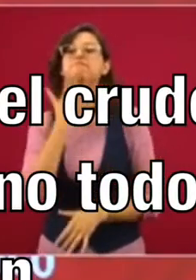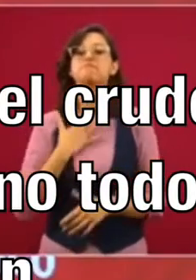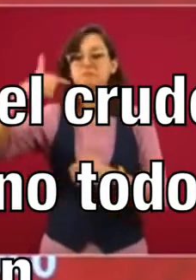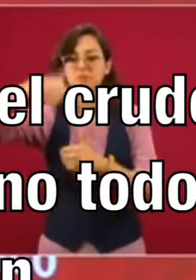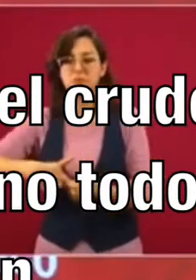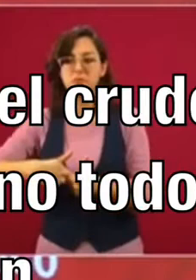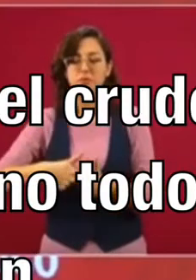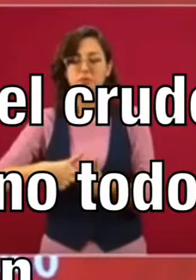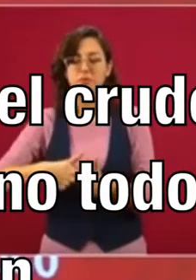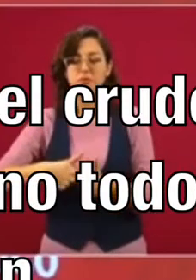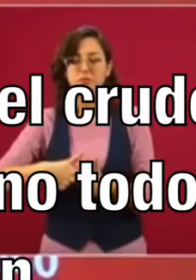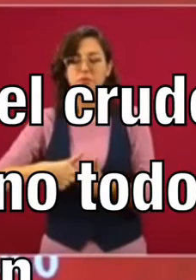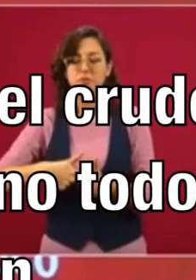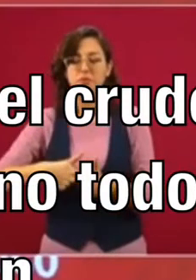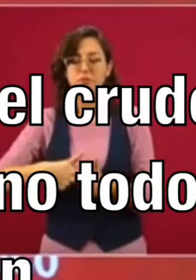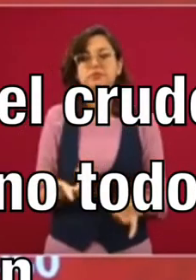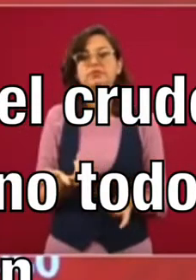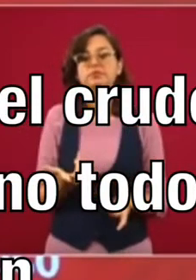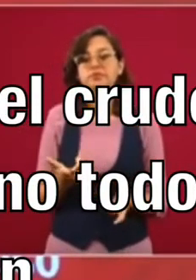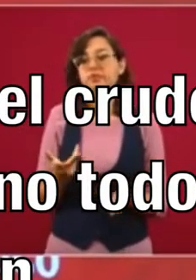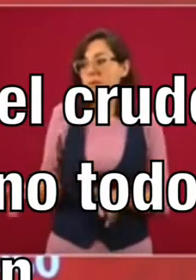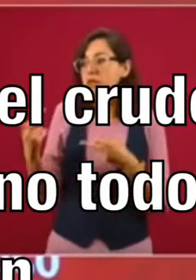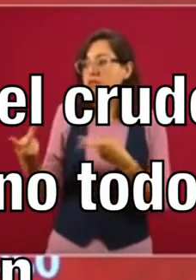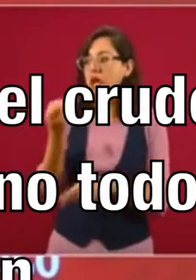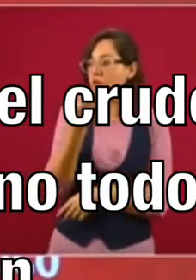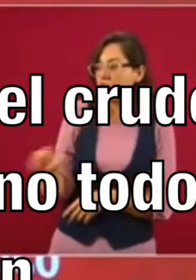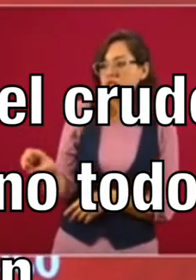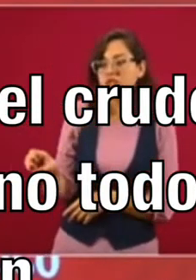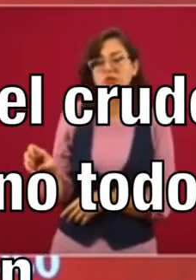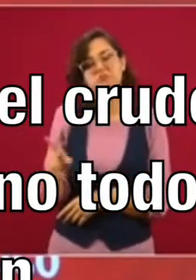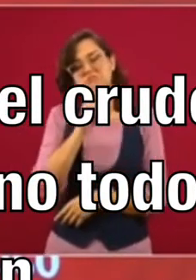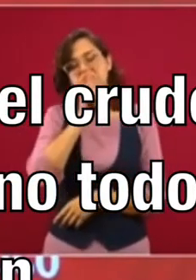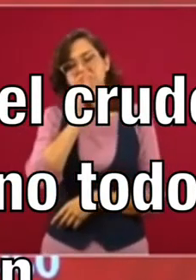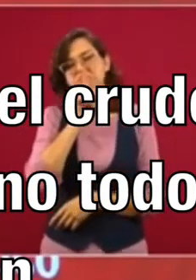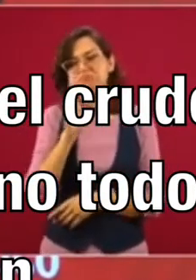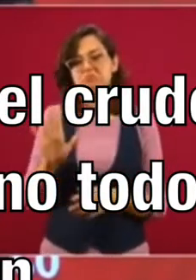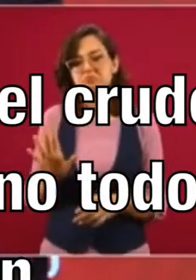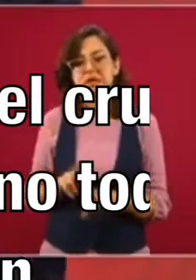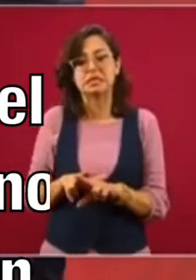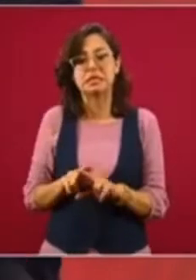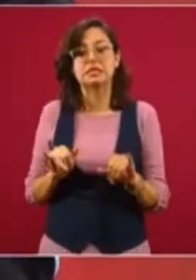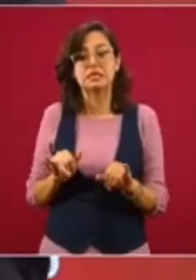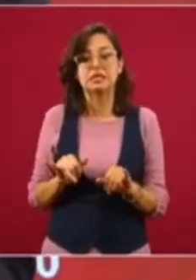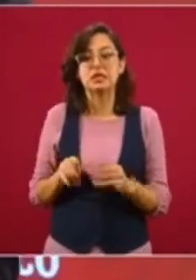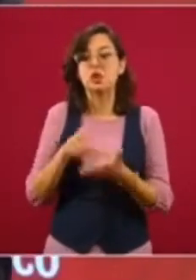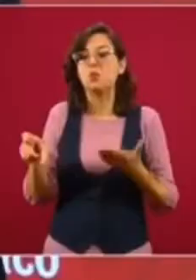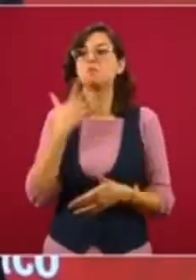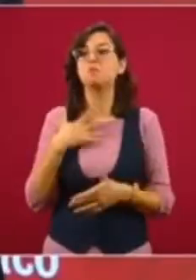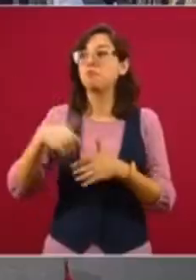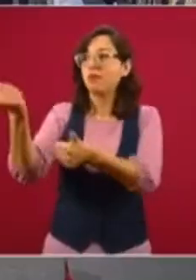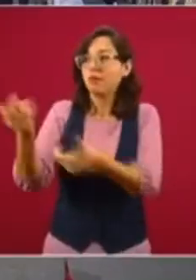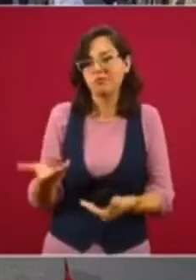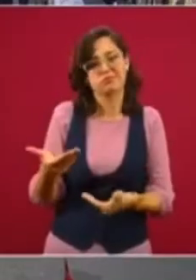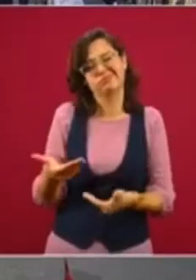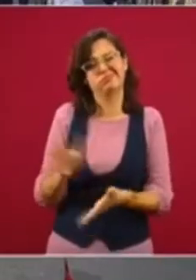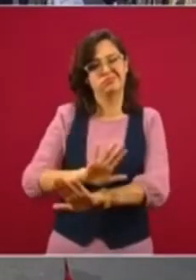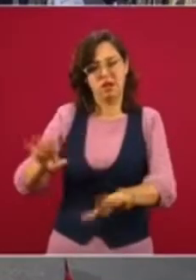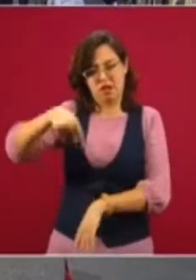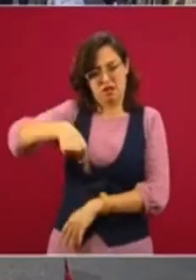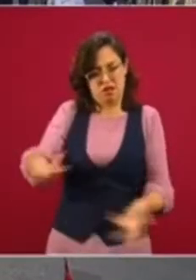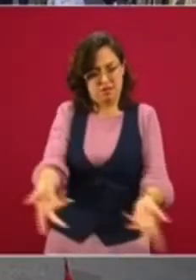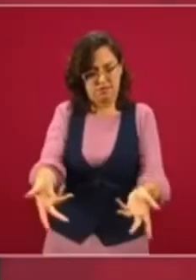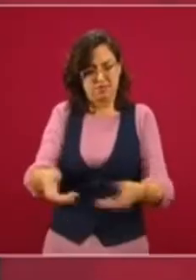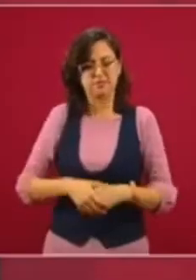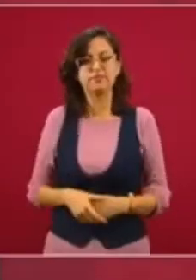de modo que no dependamos de la venta de petróleo crudo al extranjero, ni tampoco de la compra de gasolinas en el extranjero,